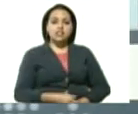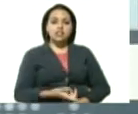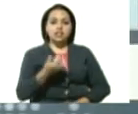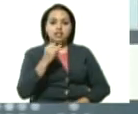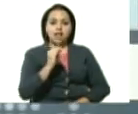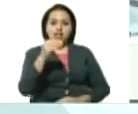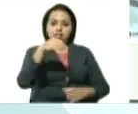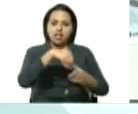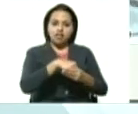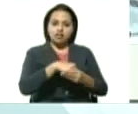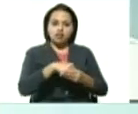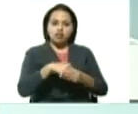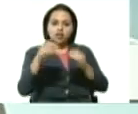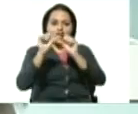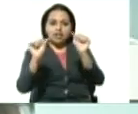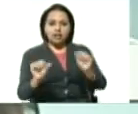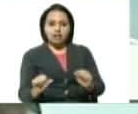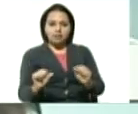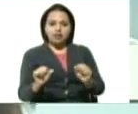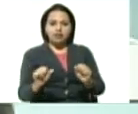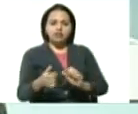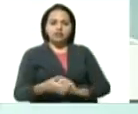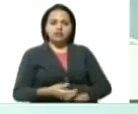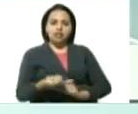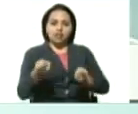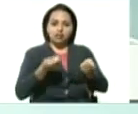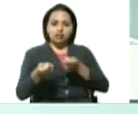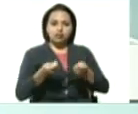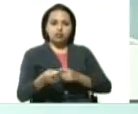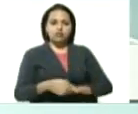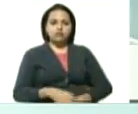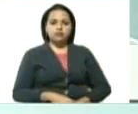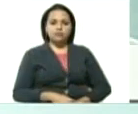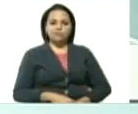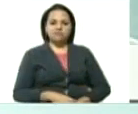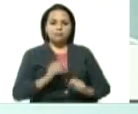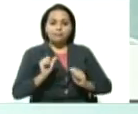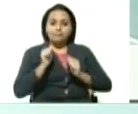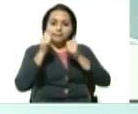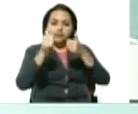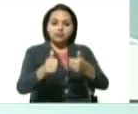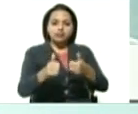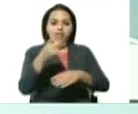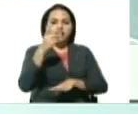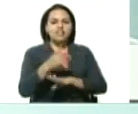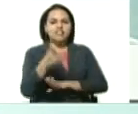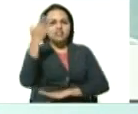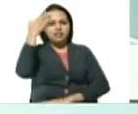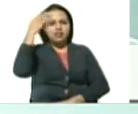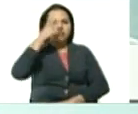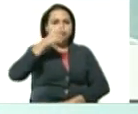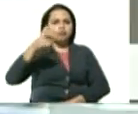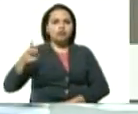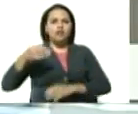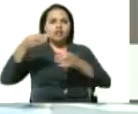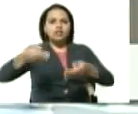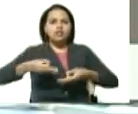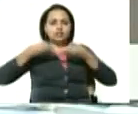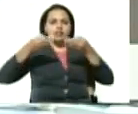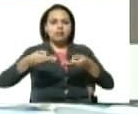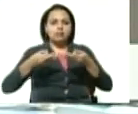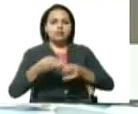protocolo en nuestro esquema de tratamiento prácticamente desde el inicio y debe saber la población que siempre usted